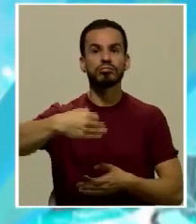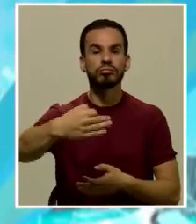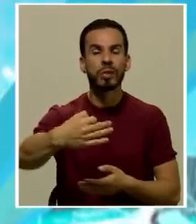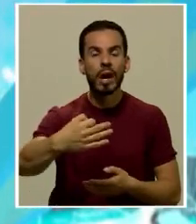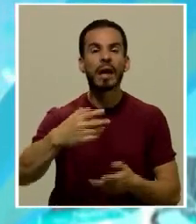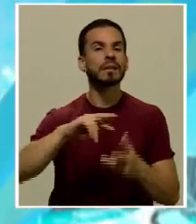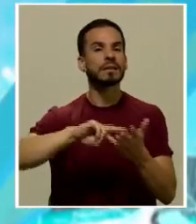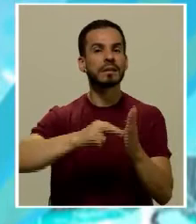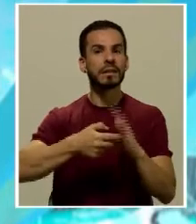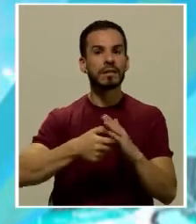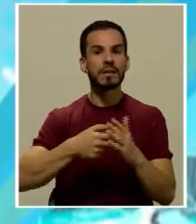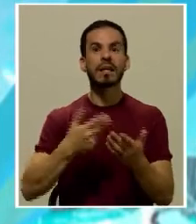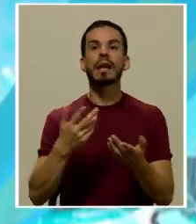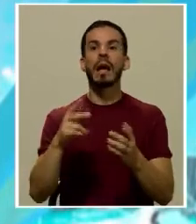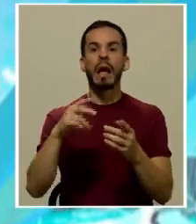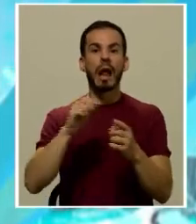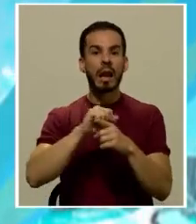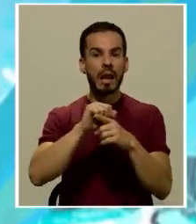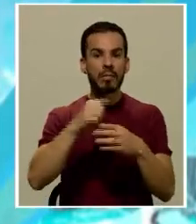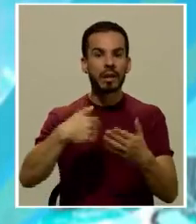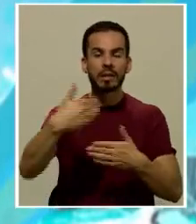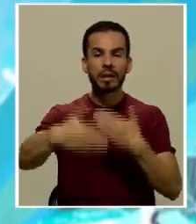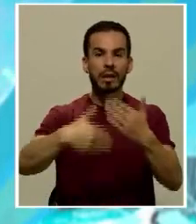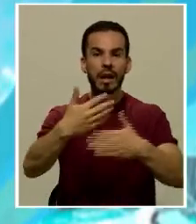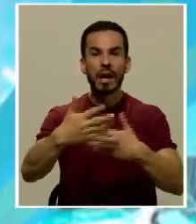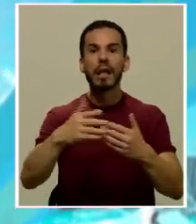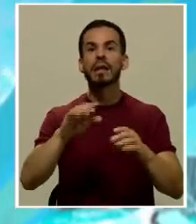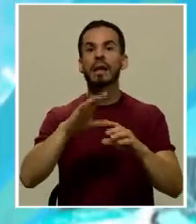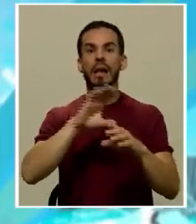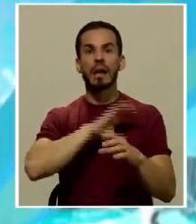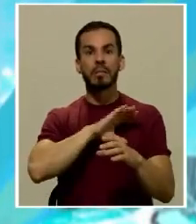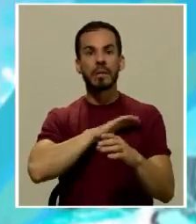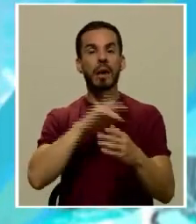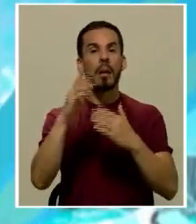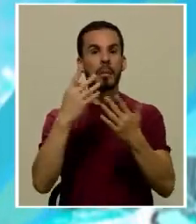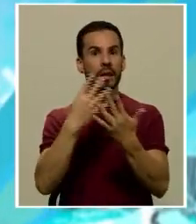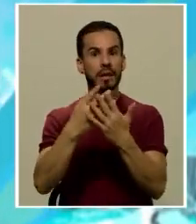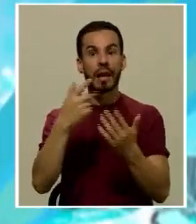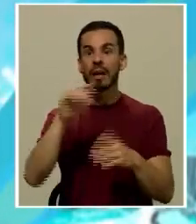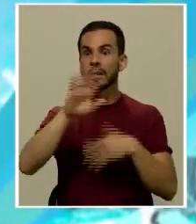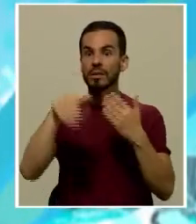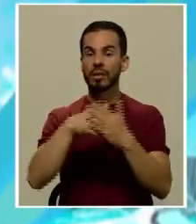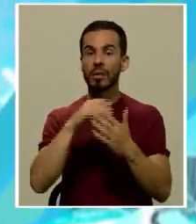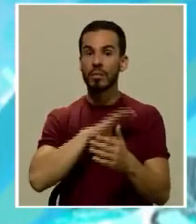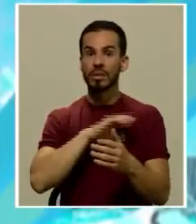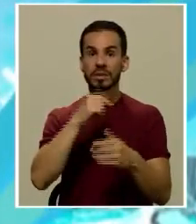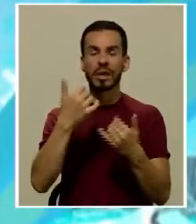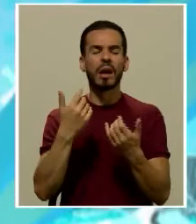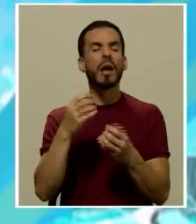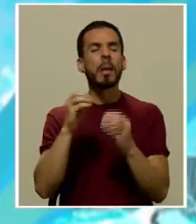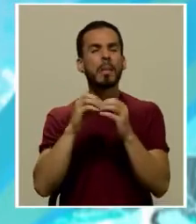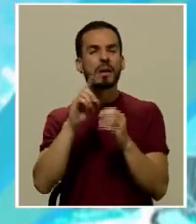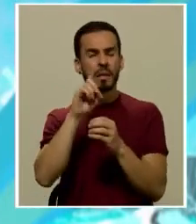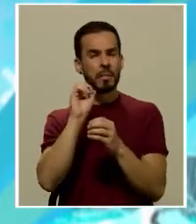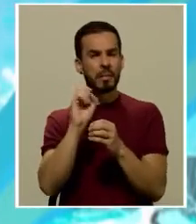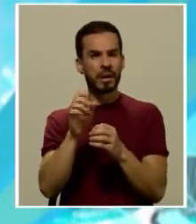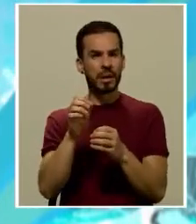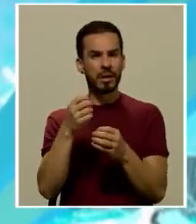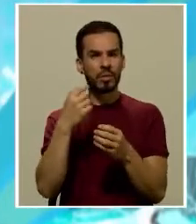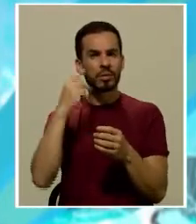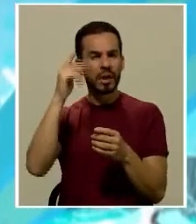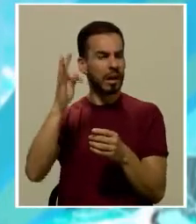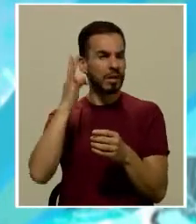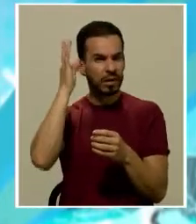en las prácticas del sistema penal y de los subsistemas policiales y penitenciarios. Es decir, más que una pregunta exclusivamente